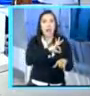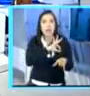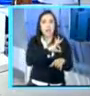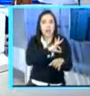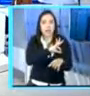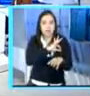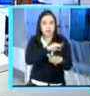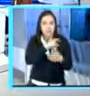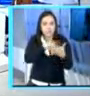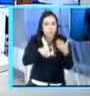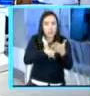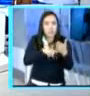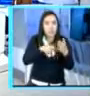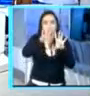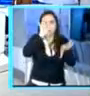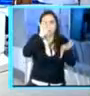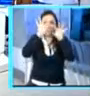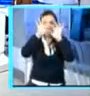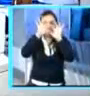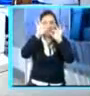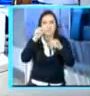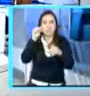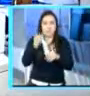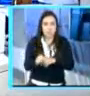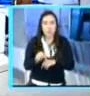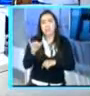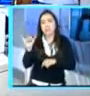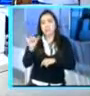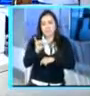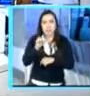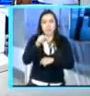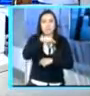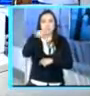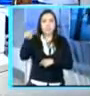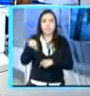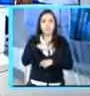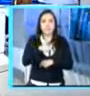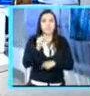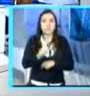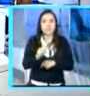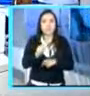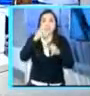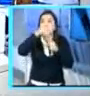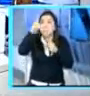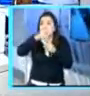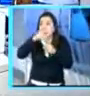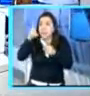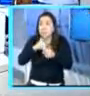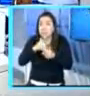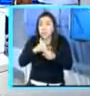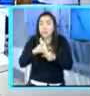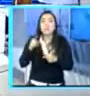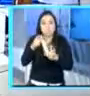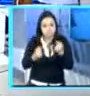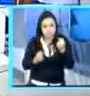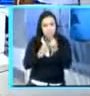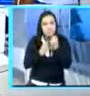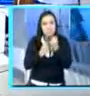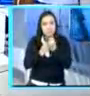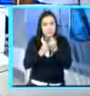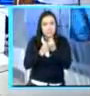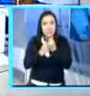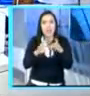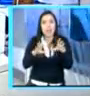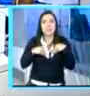de verdad impresionante, ¿no? Exactamente. Y vamos a ver si justamente también en estos departamentos se mira el apoyo en esta segunda